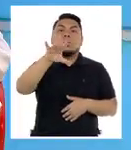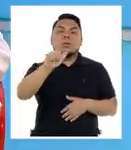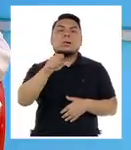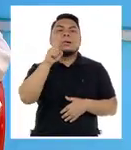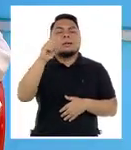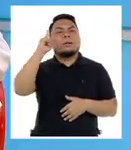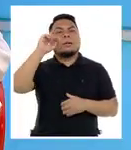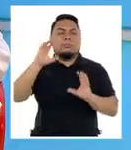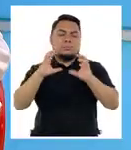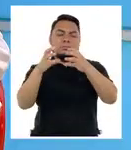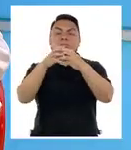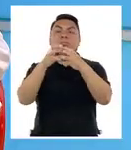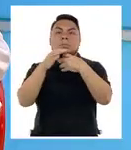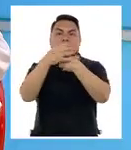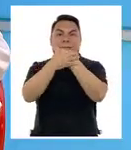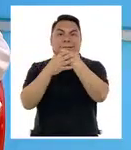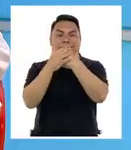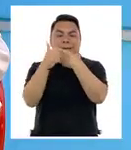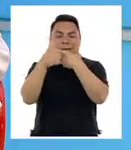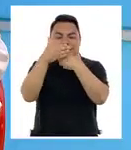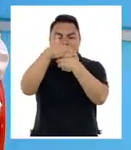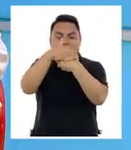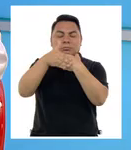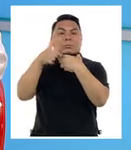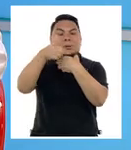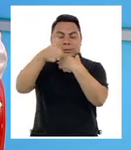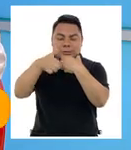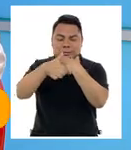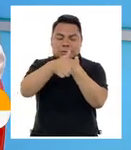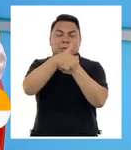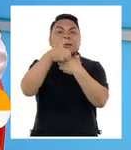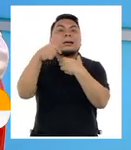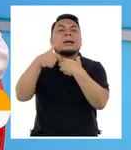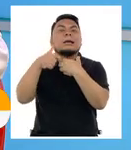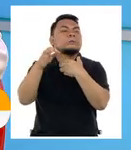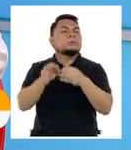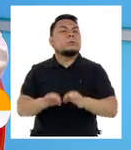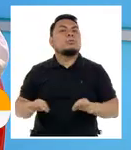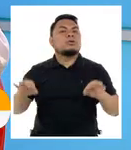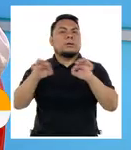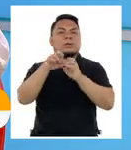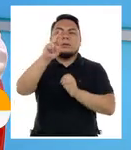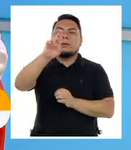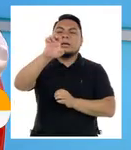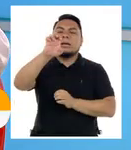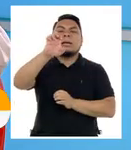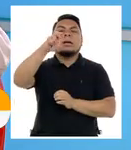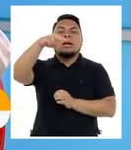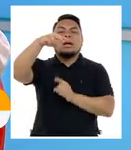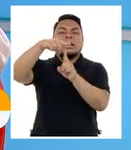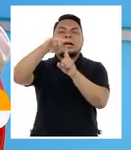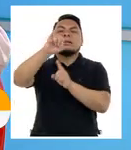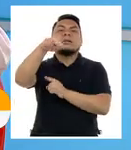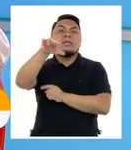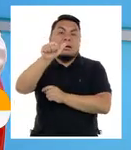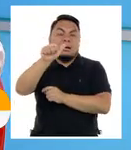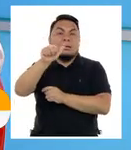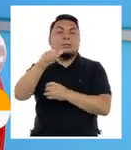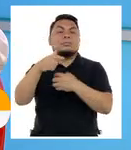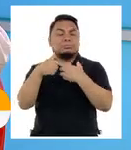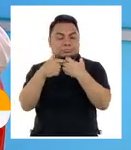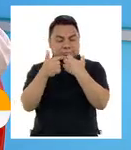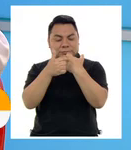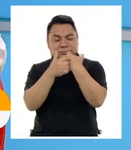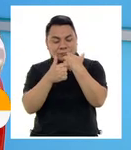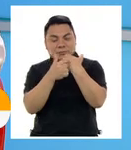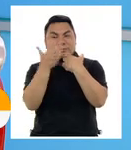central de la retina, es como decir la parte más importante del ojo. Cuando uno ve el ojo es un sistema de vidrios, un sistema óptico,